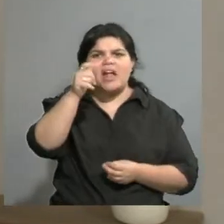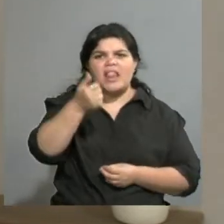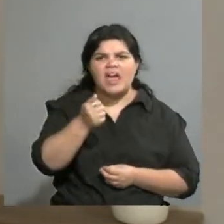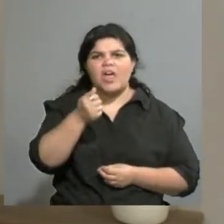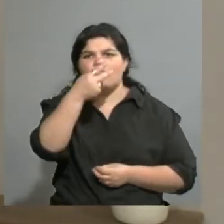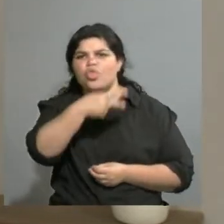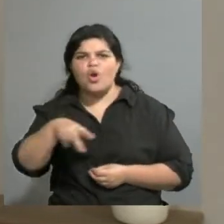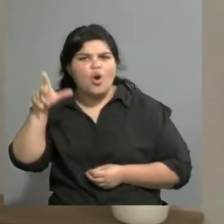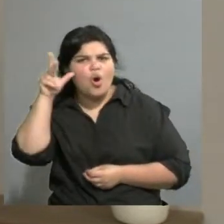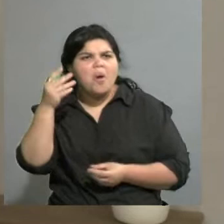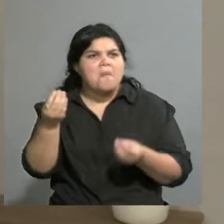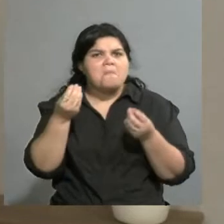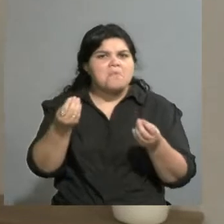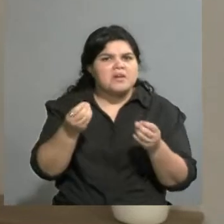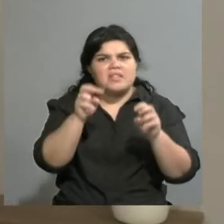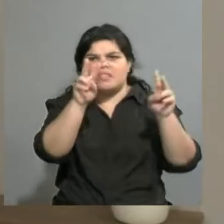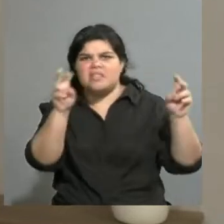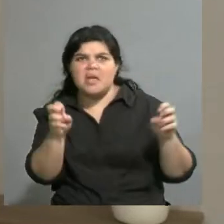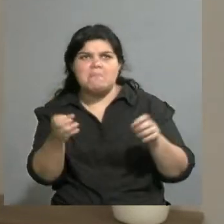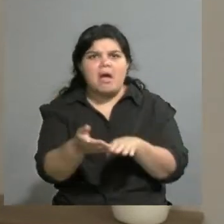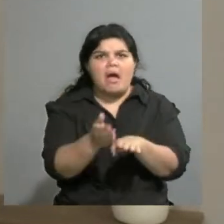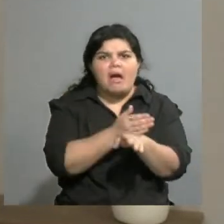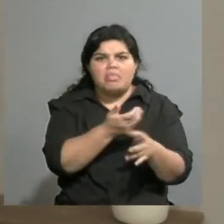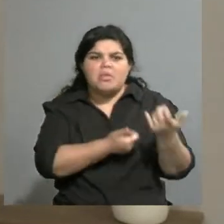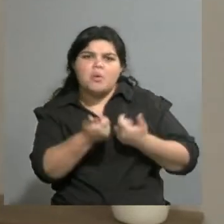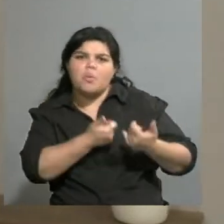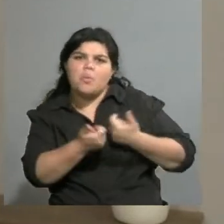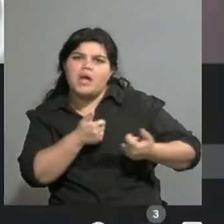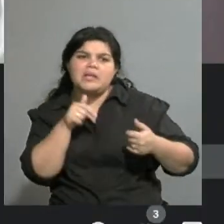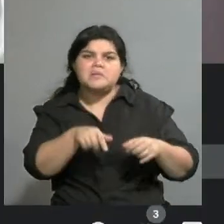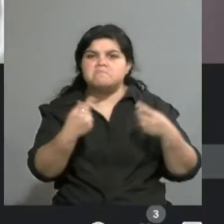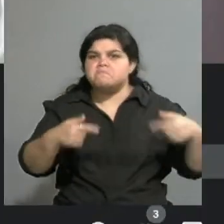adelanto, una reseña de lo que es la 208.